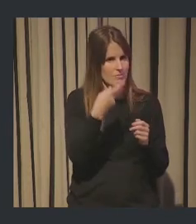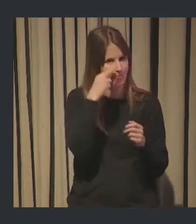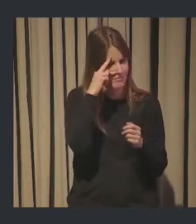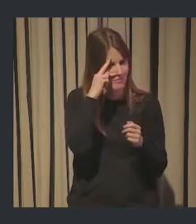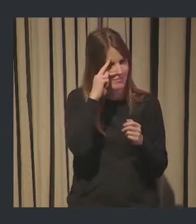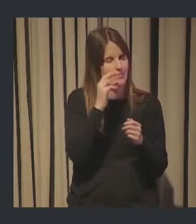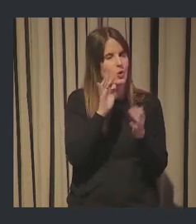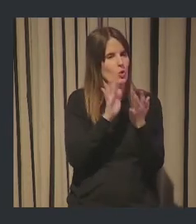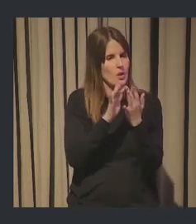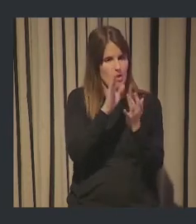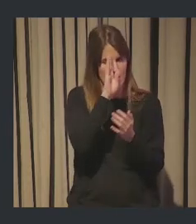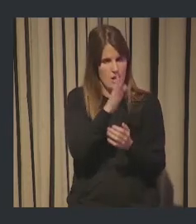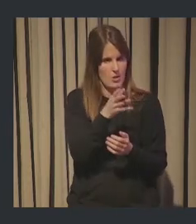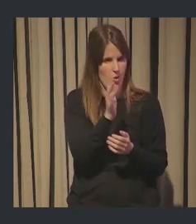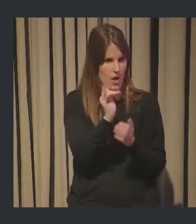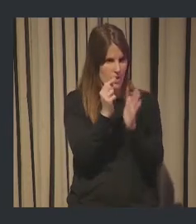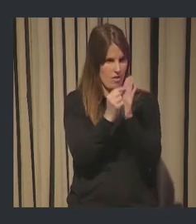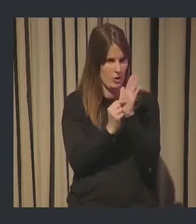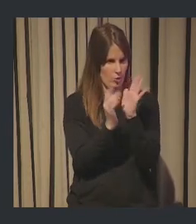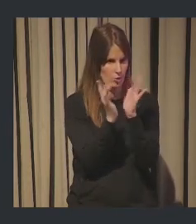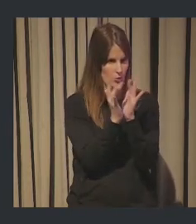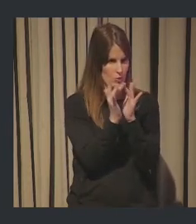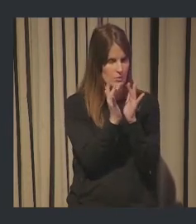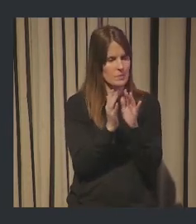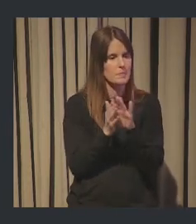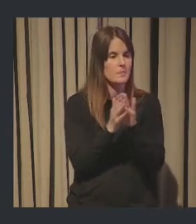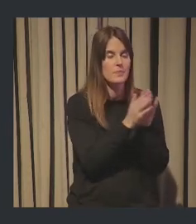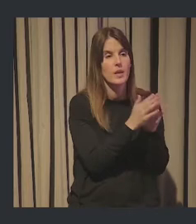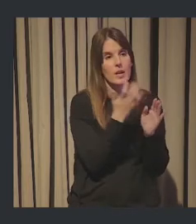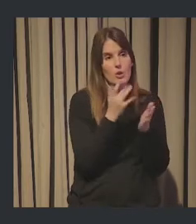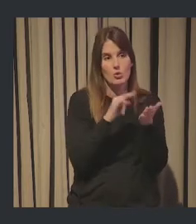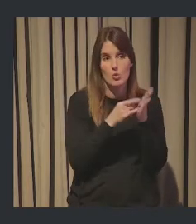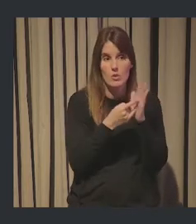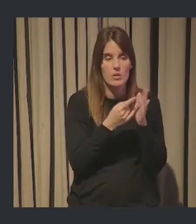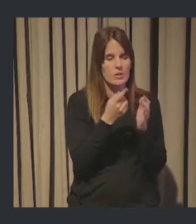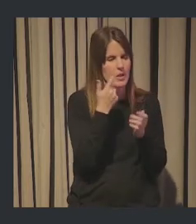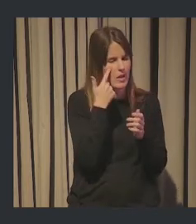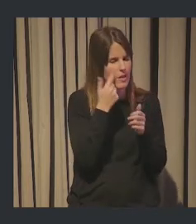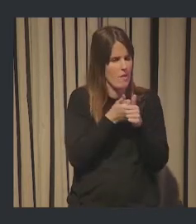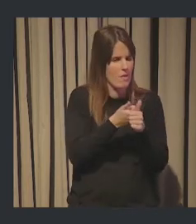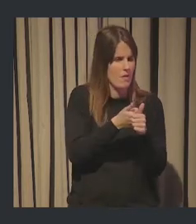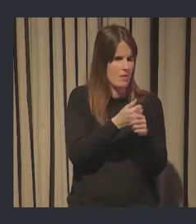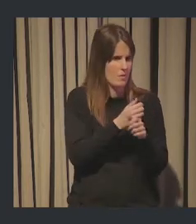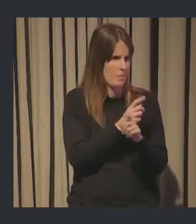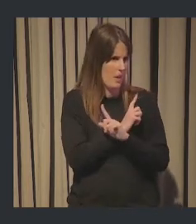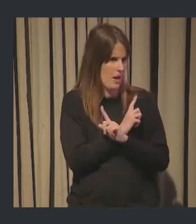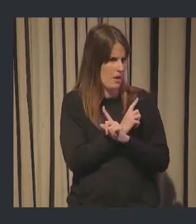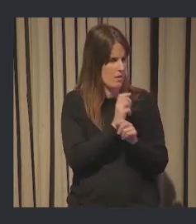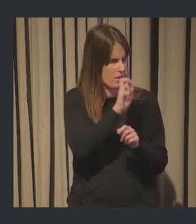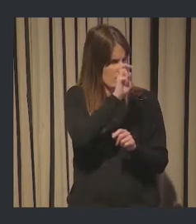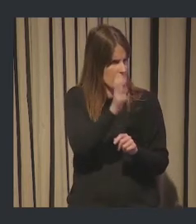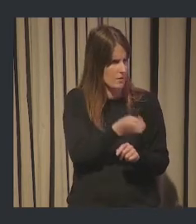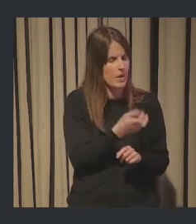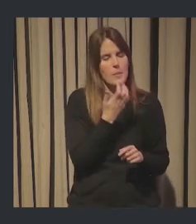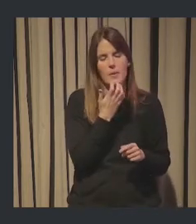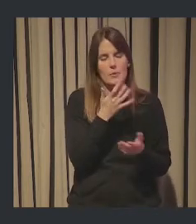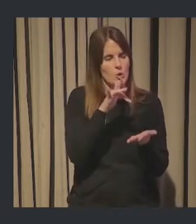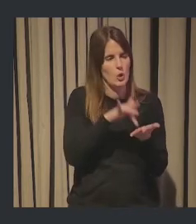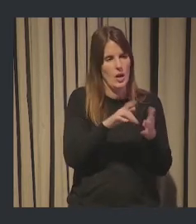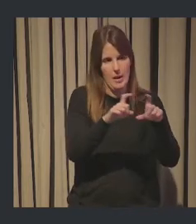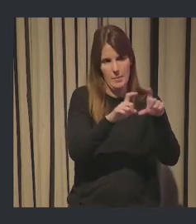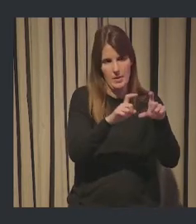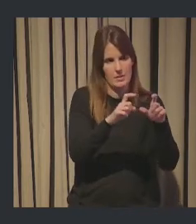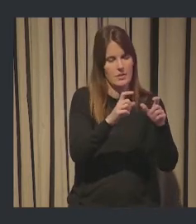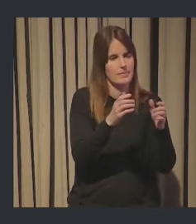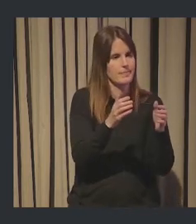Esto en cuanto a las soluciones de vigilancia que tenemos diversas. Lo mismo, como os decía antes, puede ocurrir que una empresa